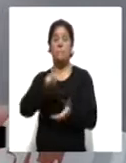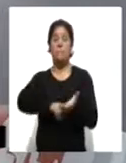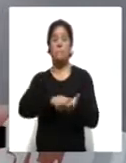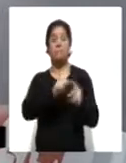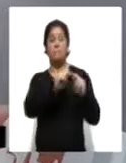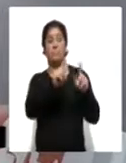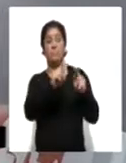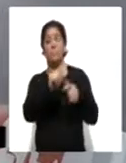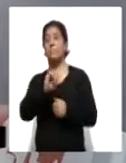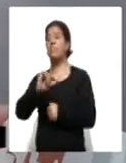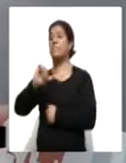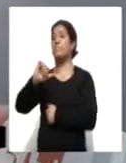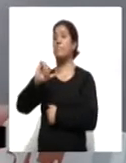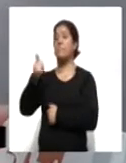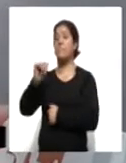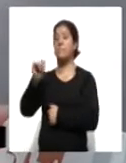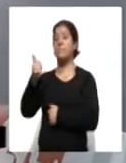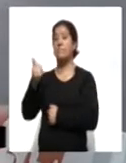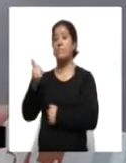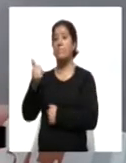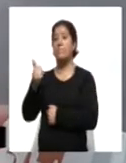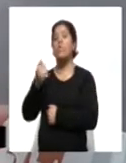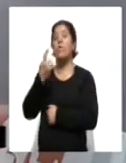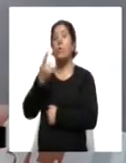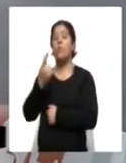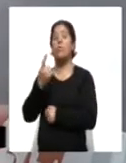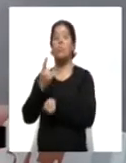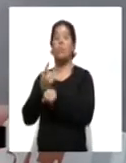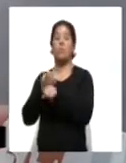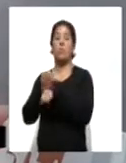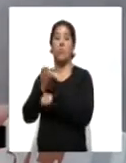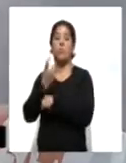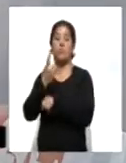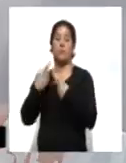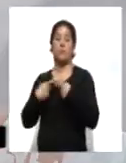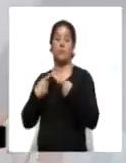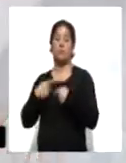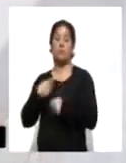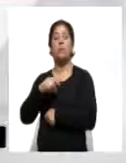y uno en otra entidad. Con esto vamos al reporte diario.